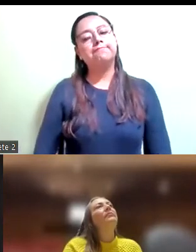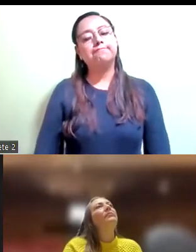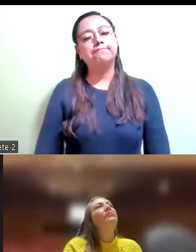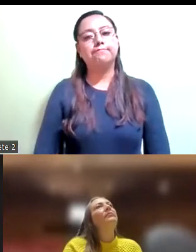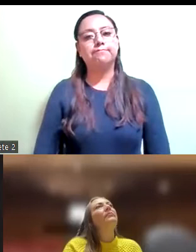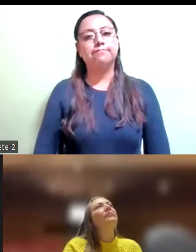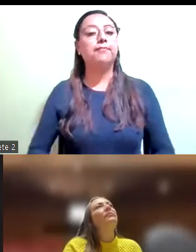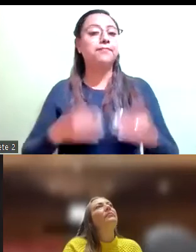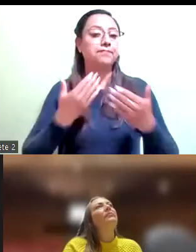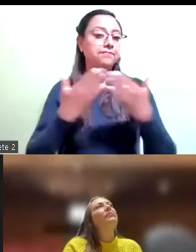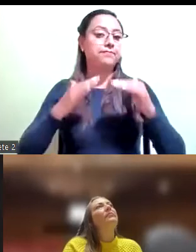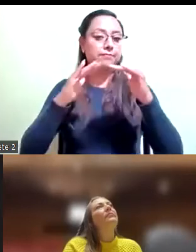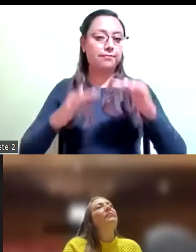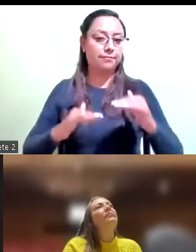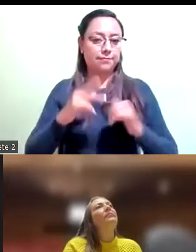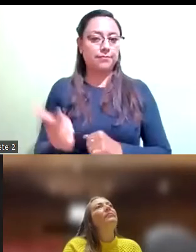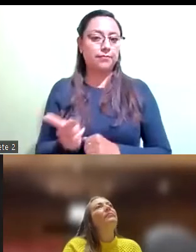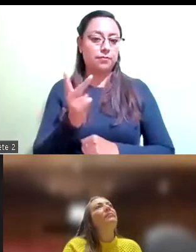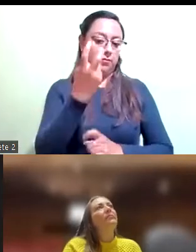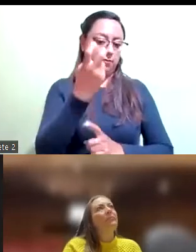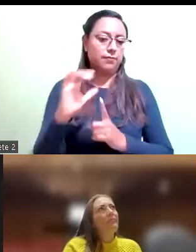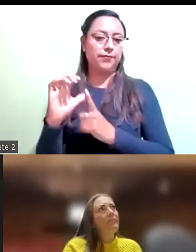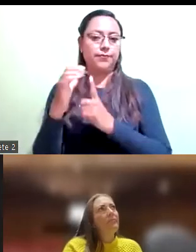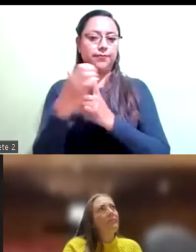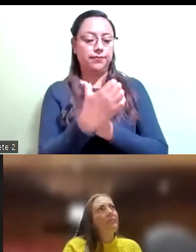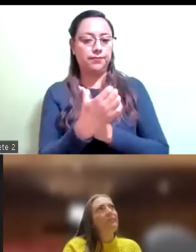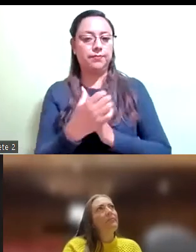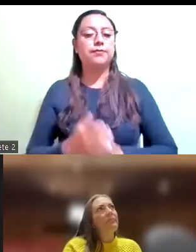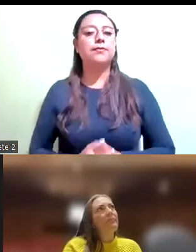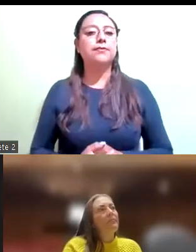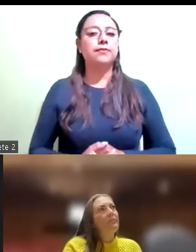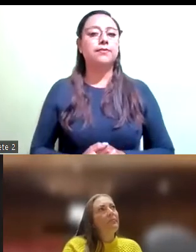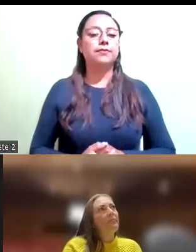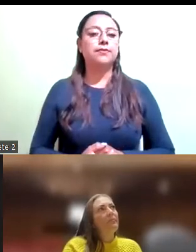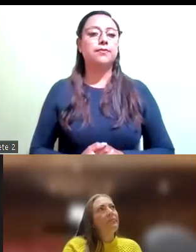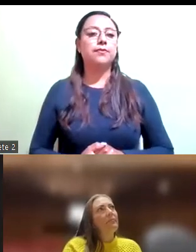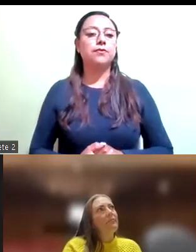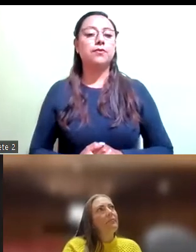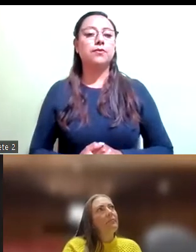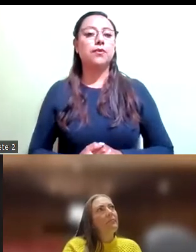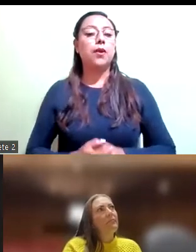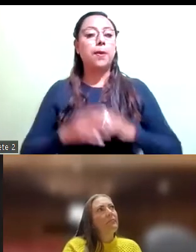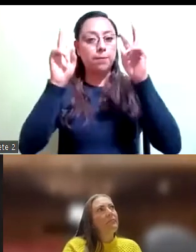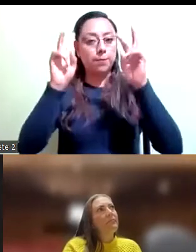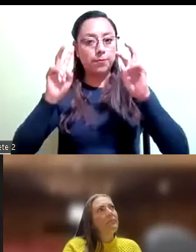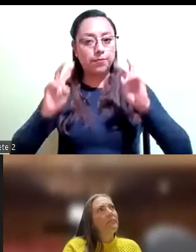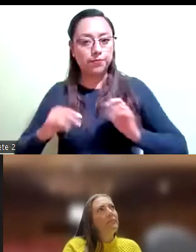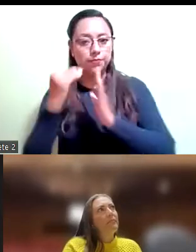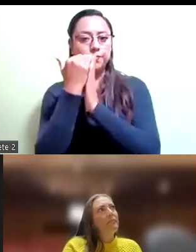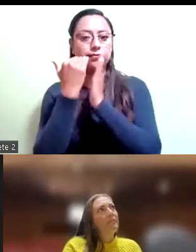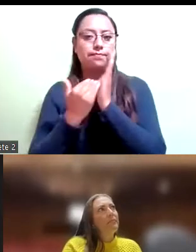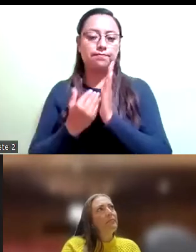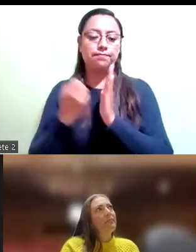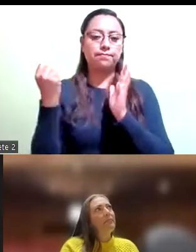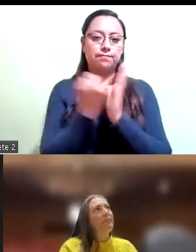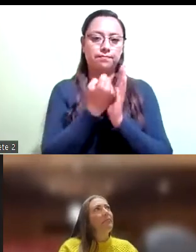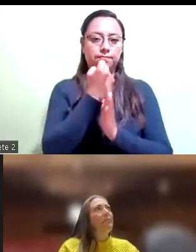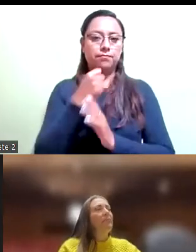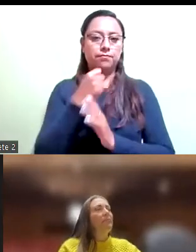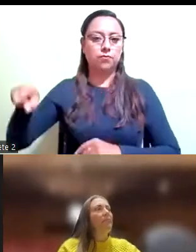A continuación, consulta a la comisión, quien esté por la afirmativa de la aprobación del orden del día, favor de levantar la mano.